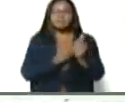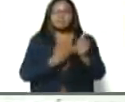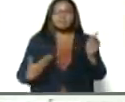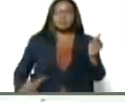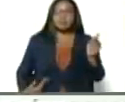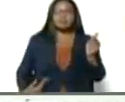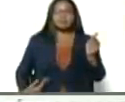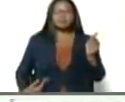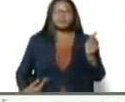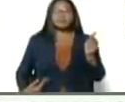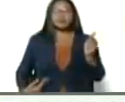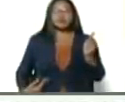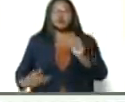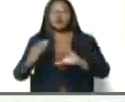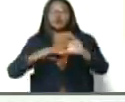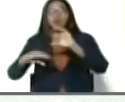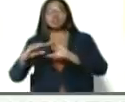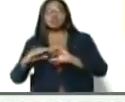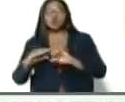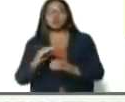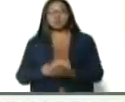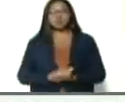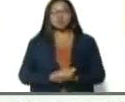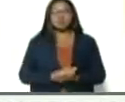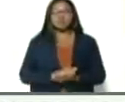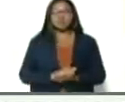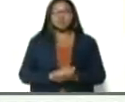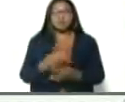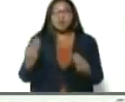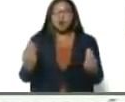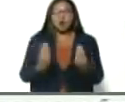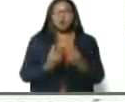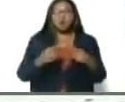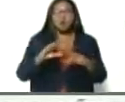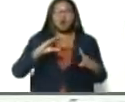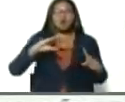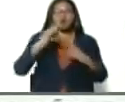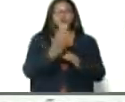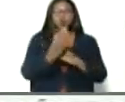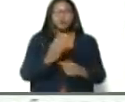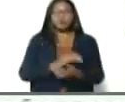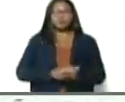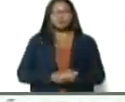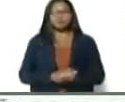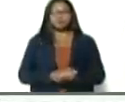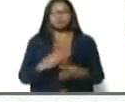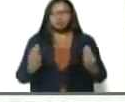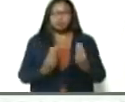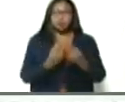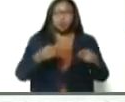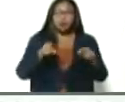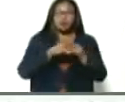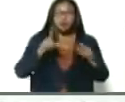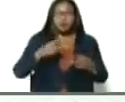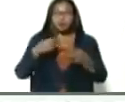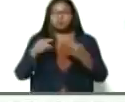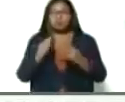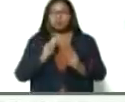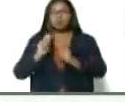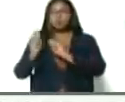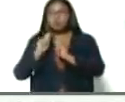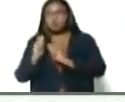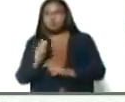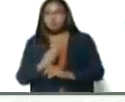Se hizo acompañar del ministro Néstor Villegas de Cultura. Se hizo acompañar del ministro Alipadrón de Turismo.